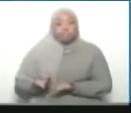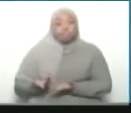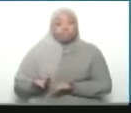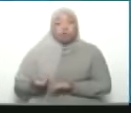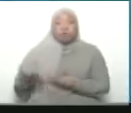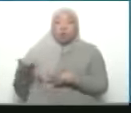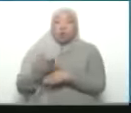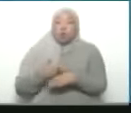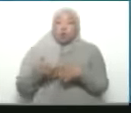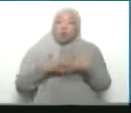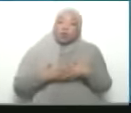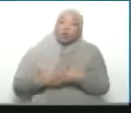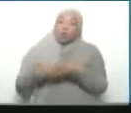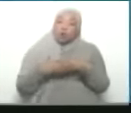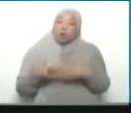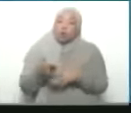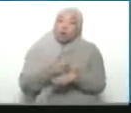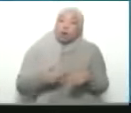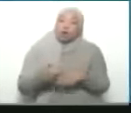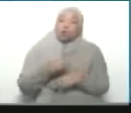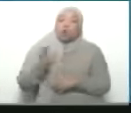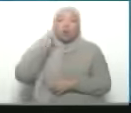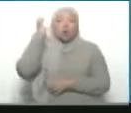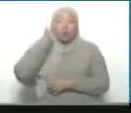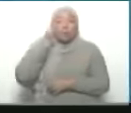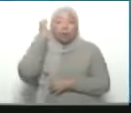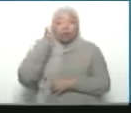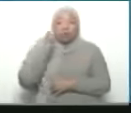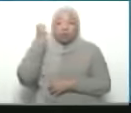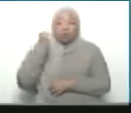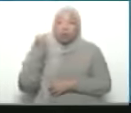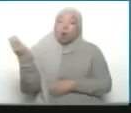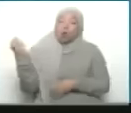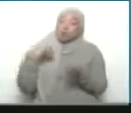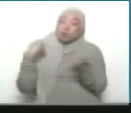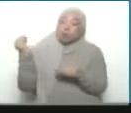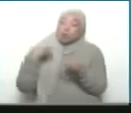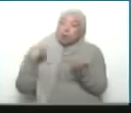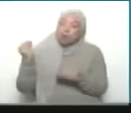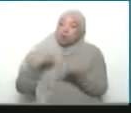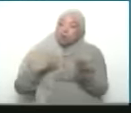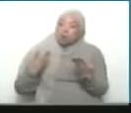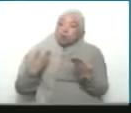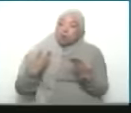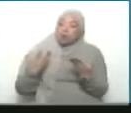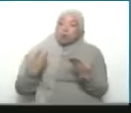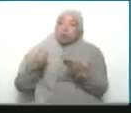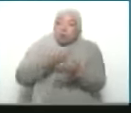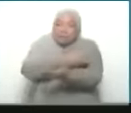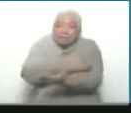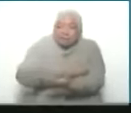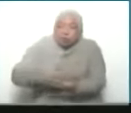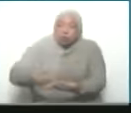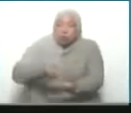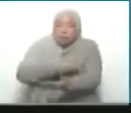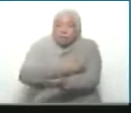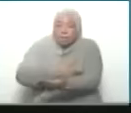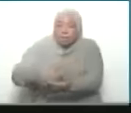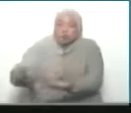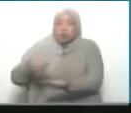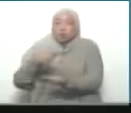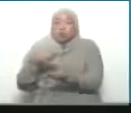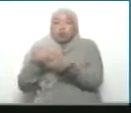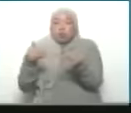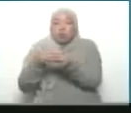el gobierno de Estados Unidos, los gobiernos de Europa, que han suministrado millones, miles de millones